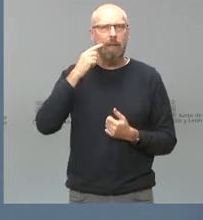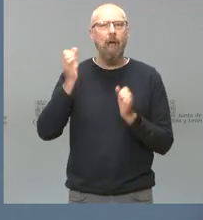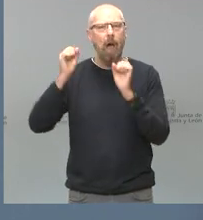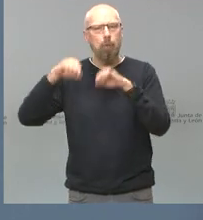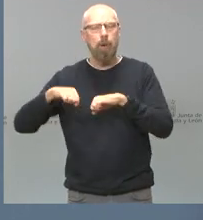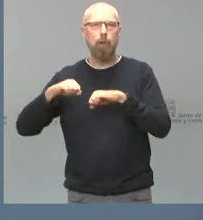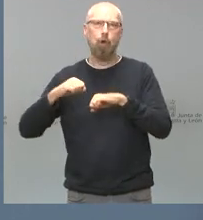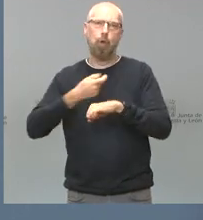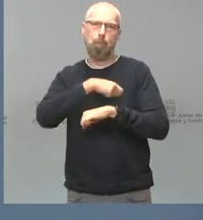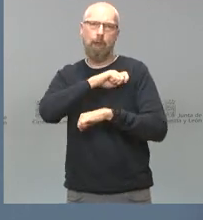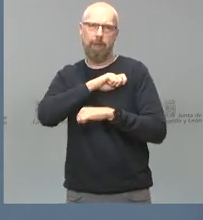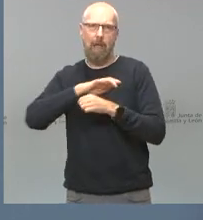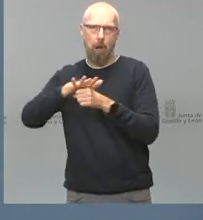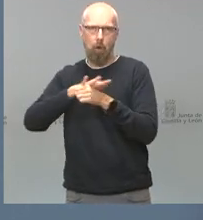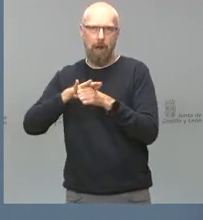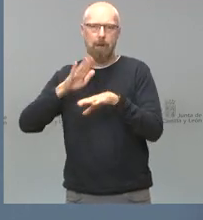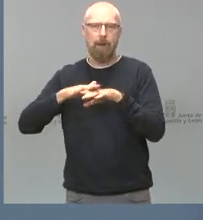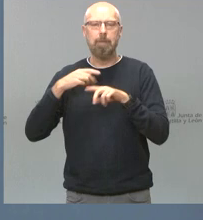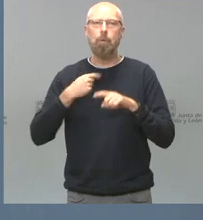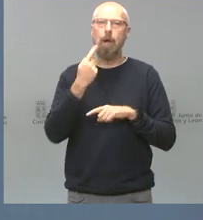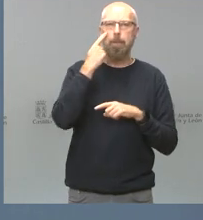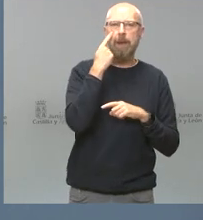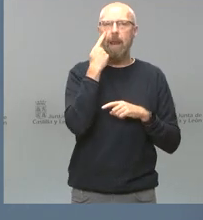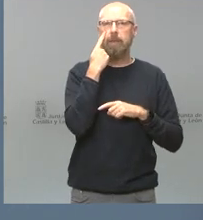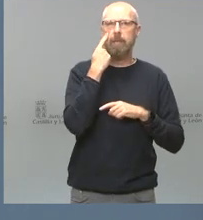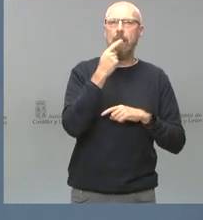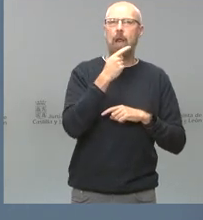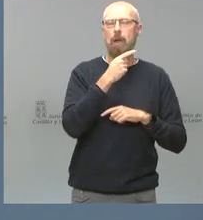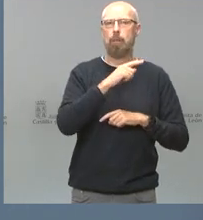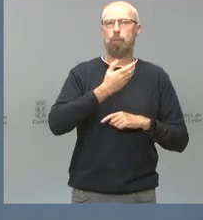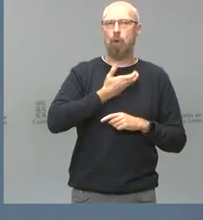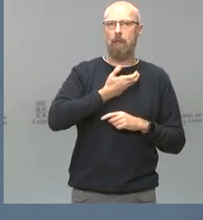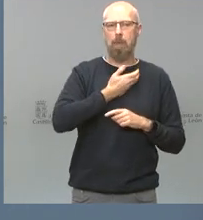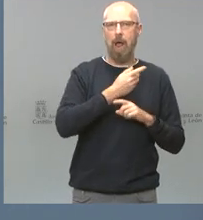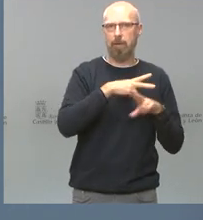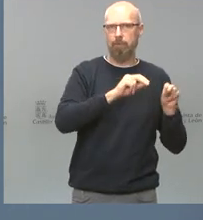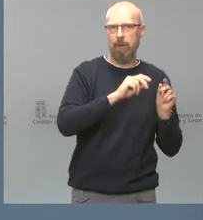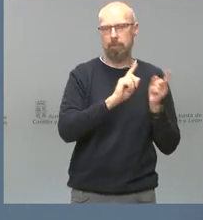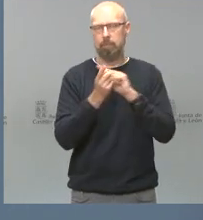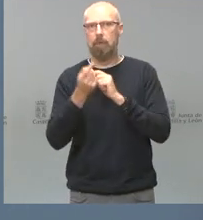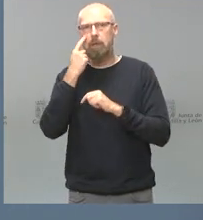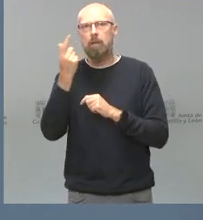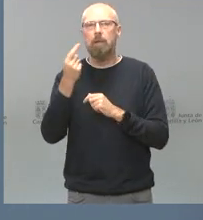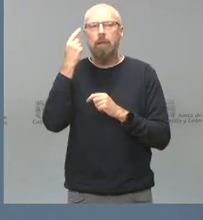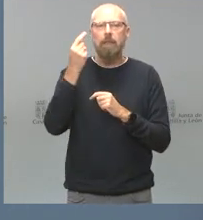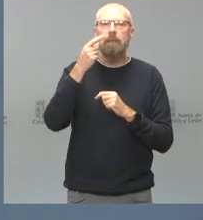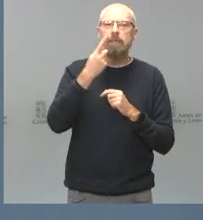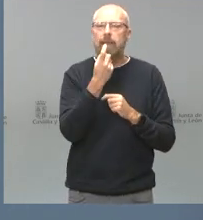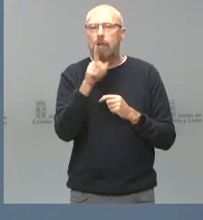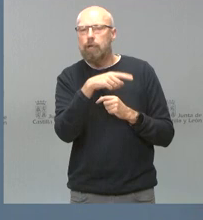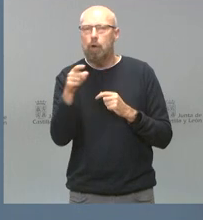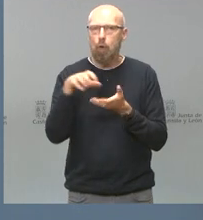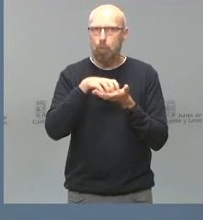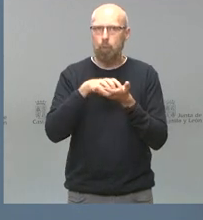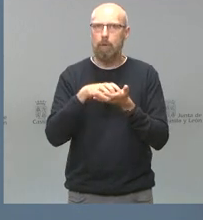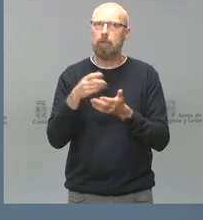acabar con la figura del vigilante municipal. A esta reacción se han sumado que la oposición manifiesta que no es necesario. Quería saber cuál es la postura de la Junta para la